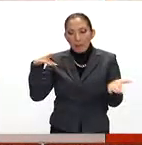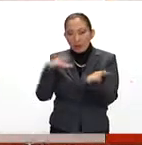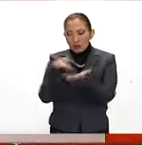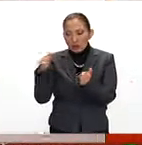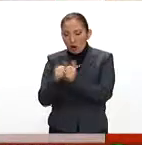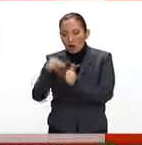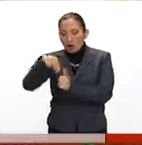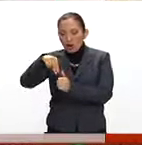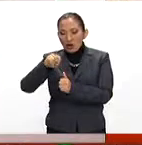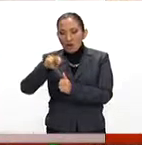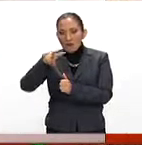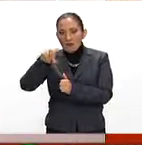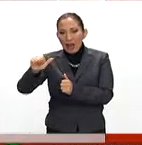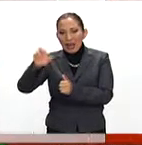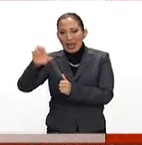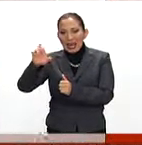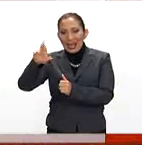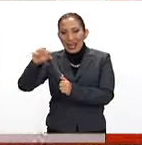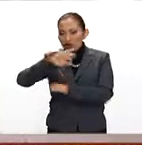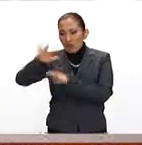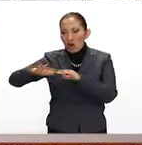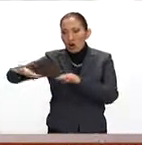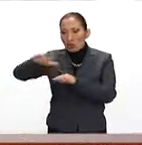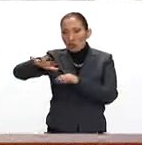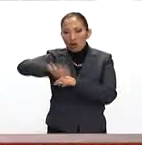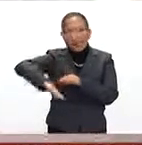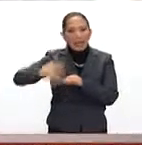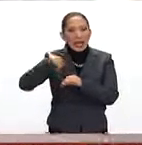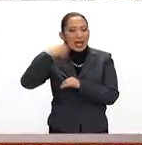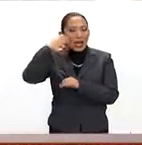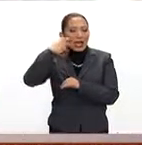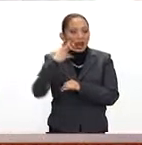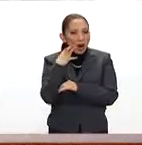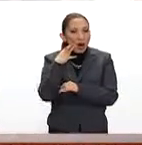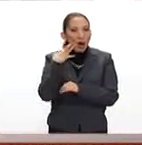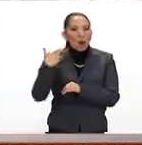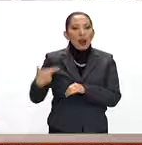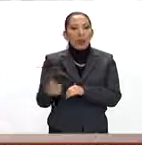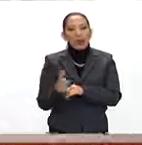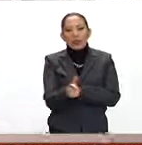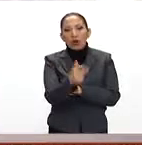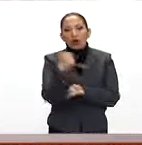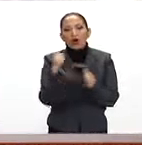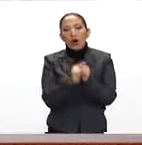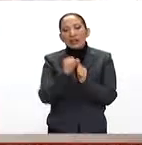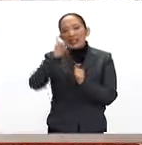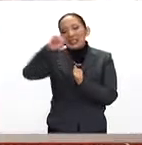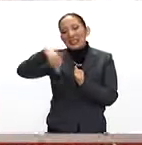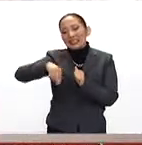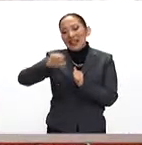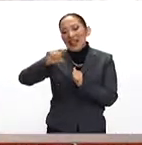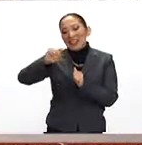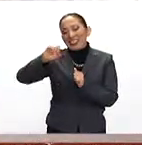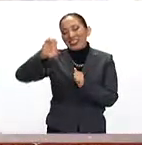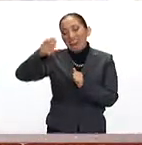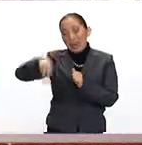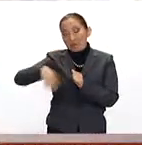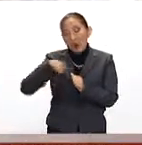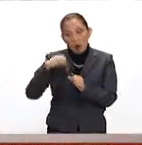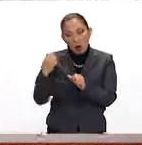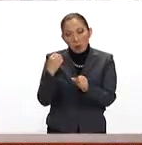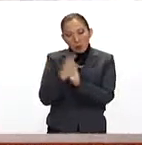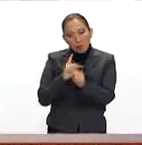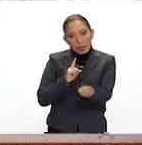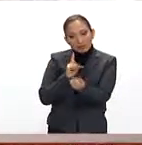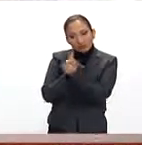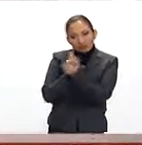emprender una empresa de cualquiera de sus dimensiones. ¿Alguna institución te ha apoyado en ese sentido? Sí, la